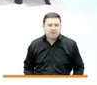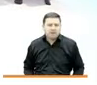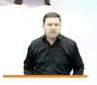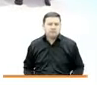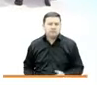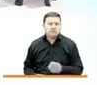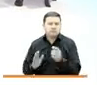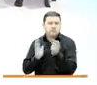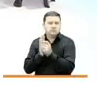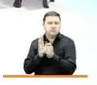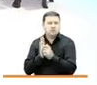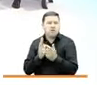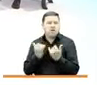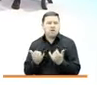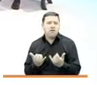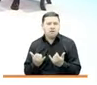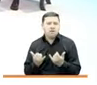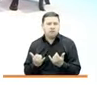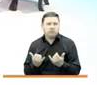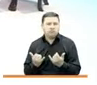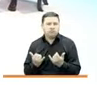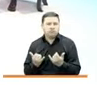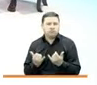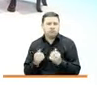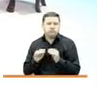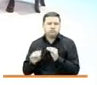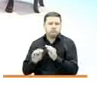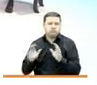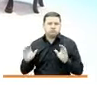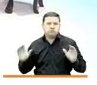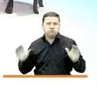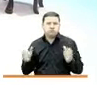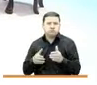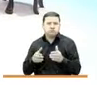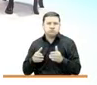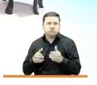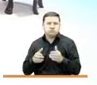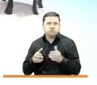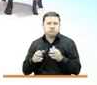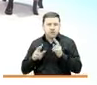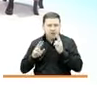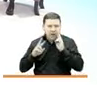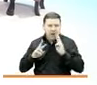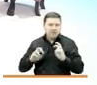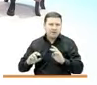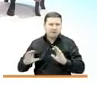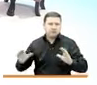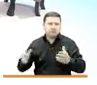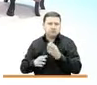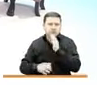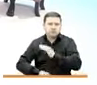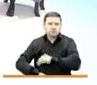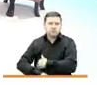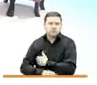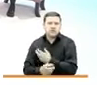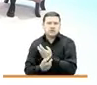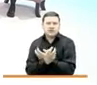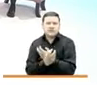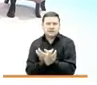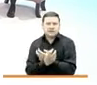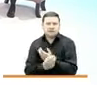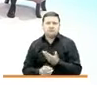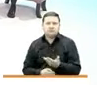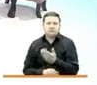enmarcaba a su momento, y es de la convocatoria de la investigación con el Ministerio de Ciencia, que